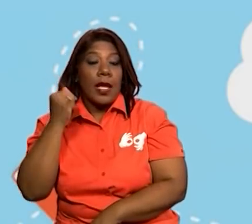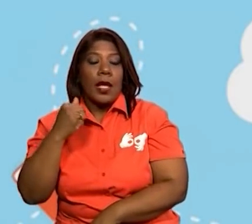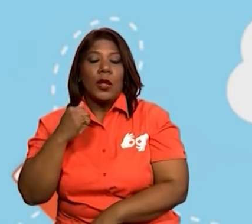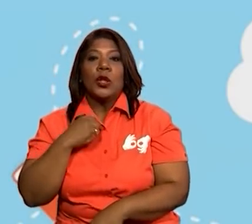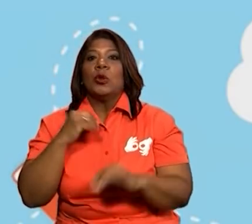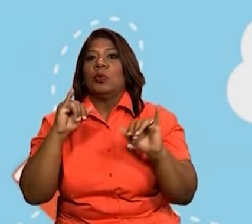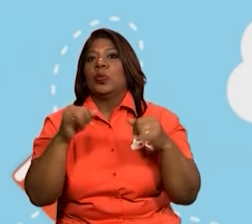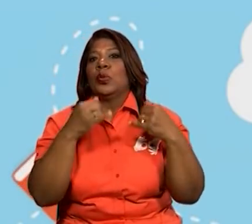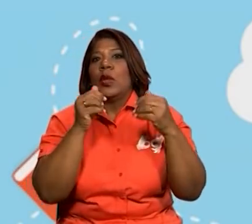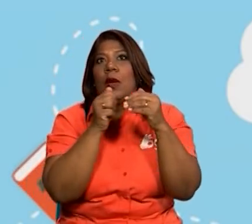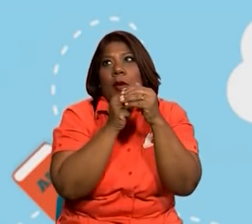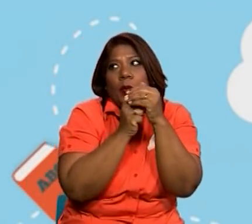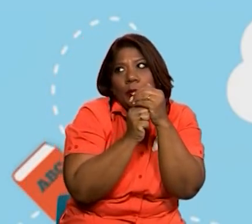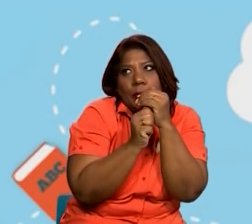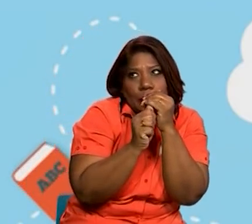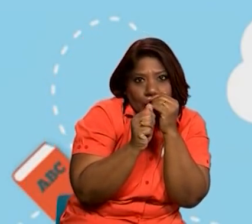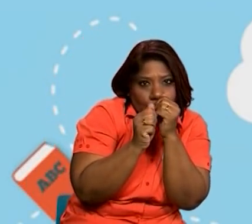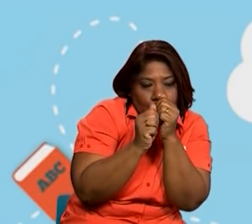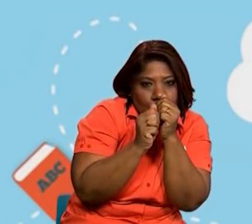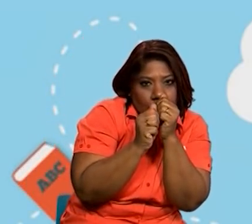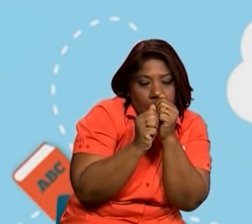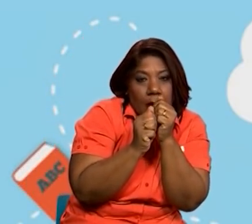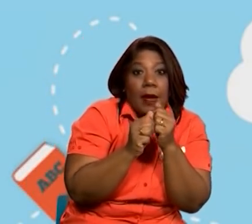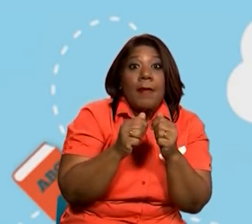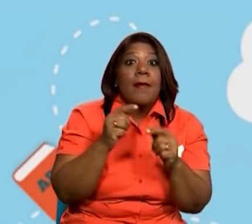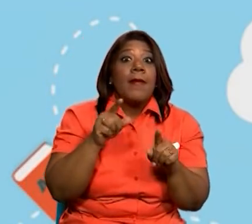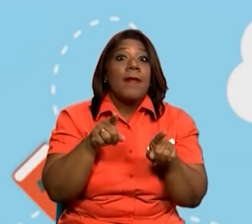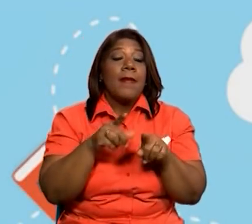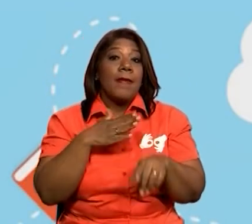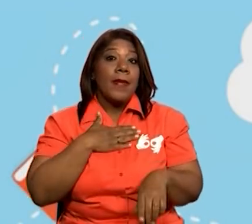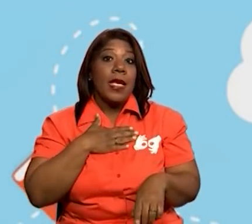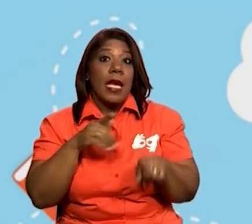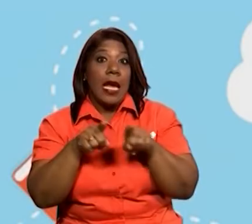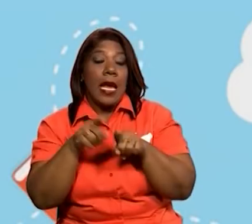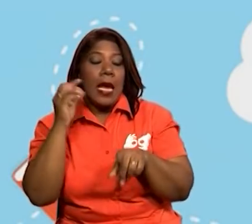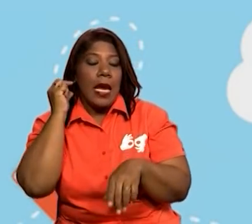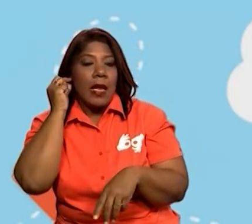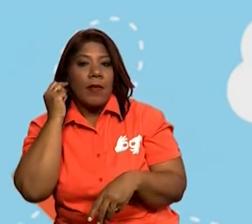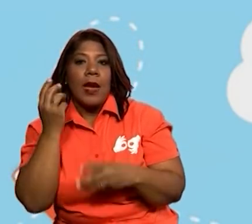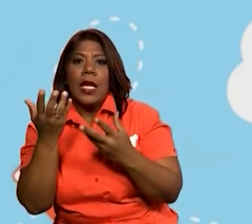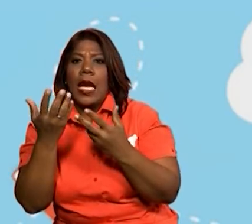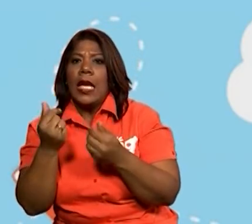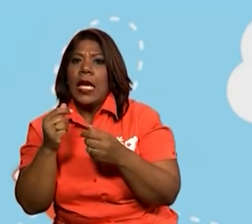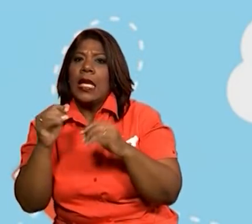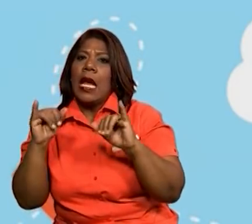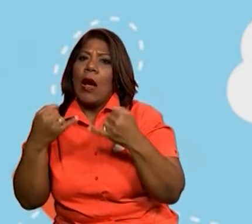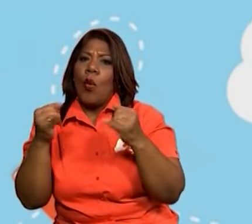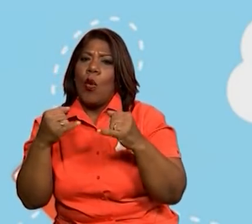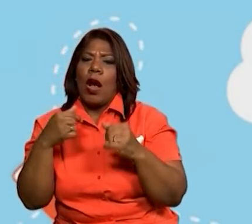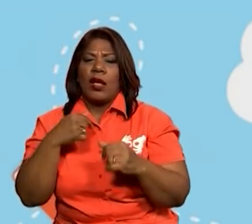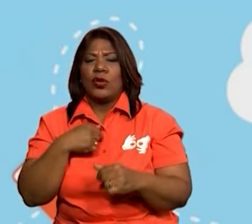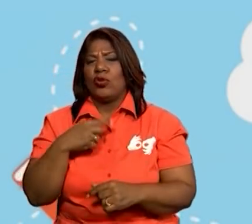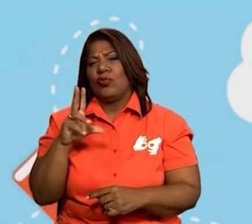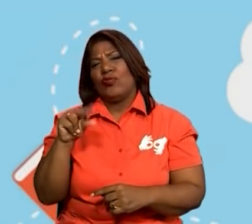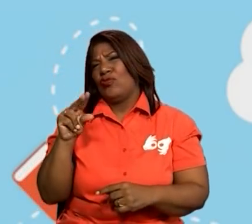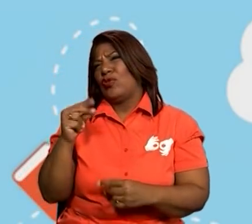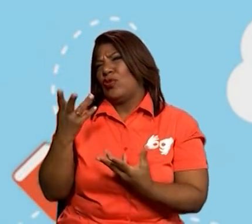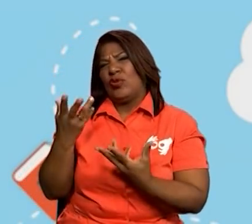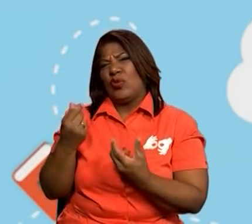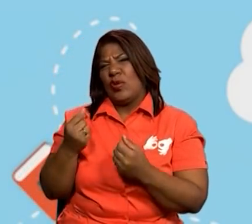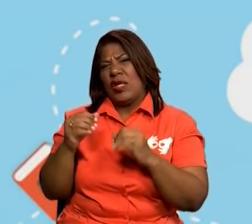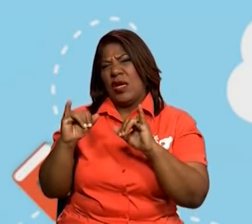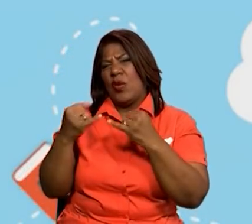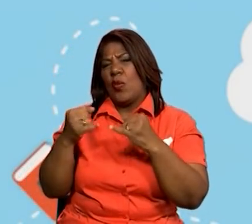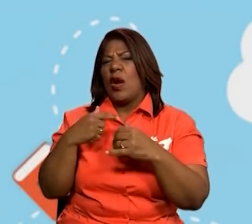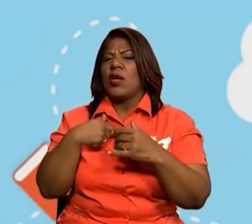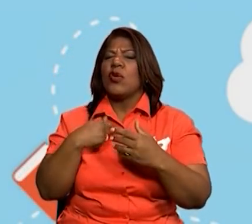escondidas. Un día, ella quería jugar, pero yo quería ver mi programa favorito de televisión. Para